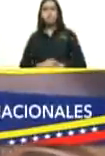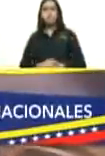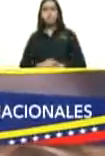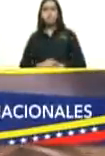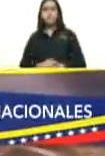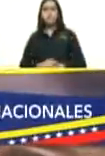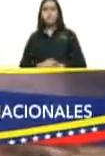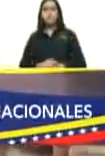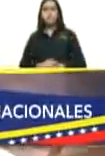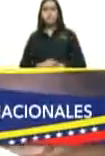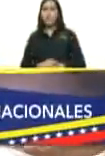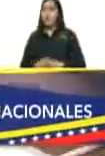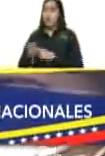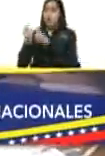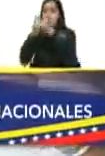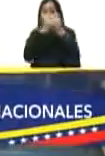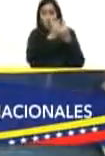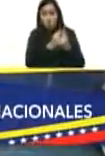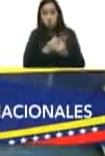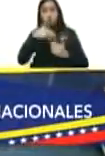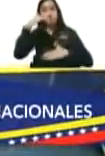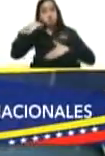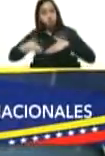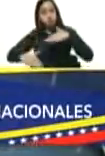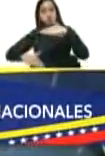y la economía también va dando paso